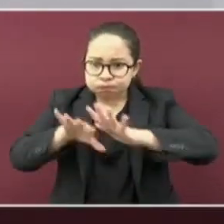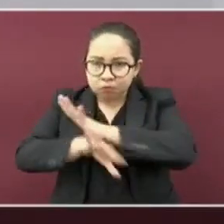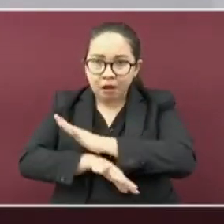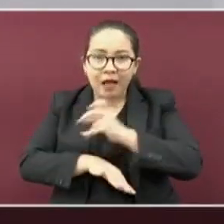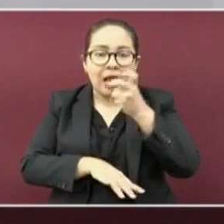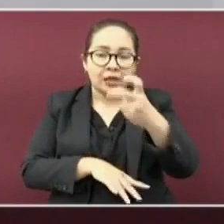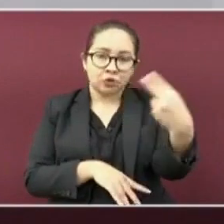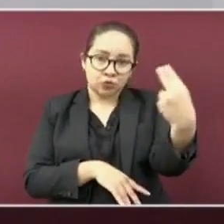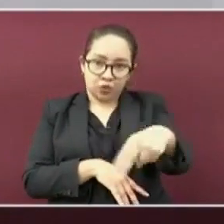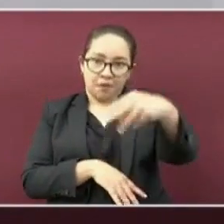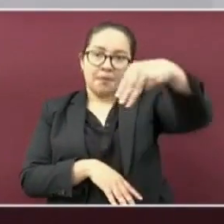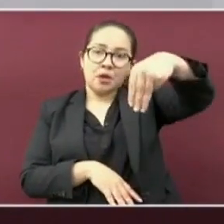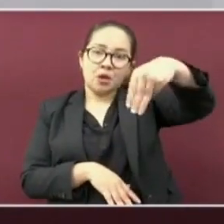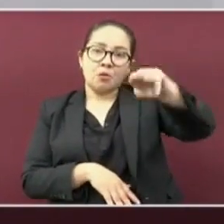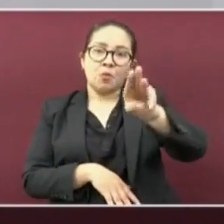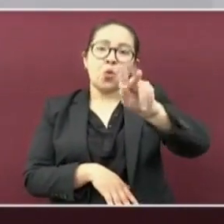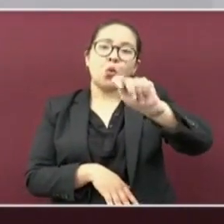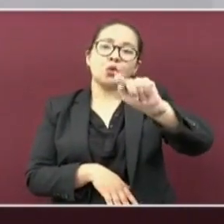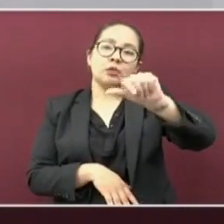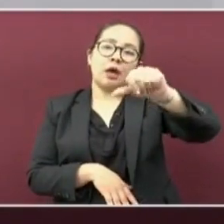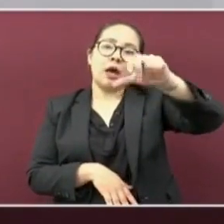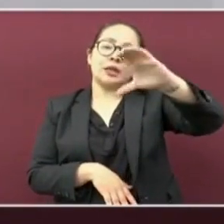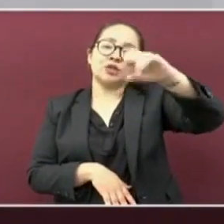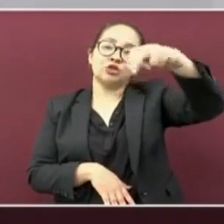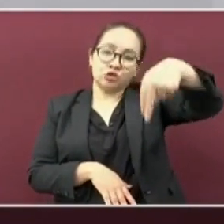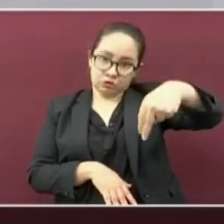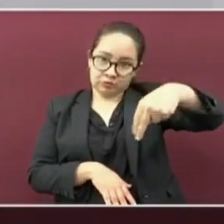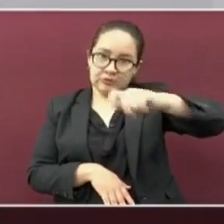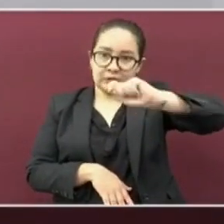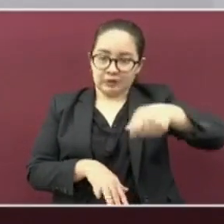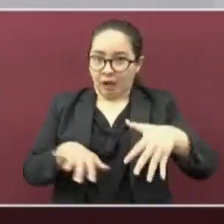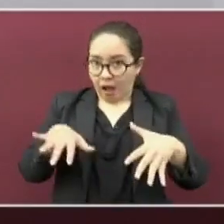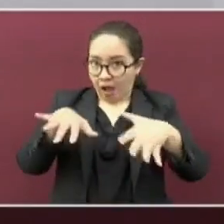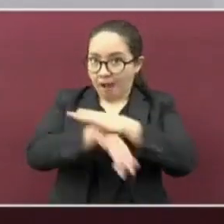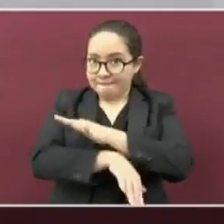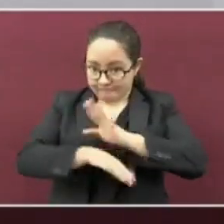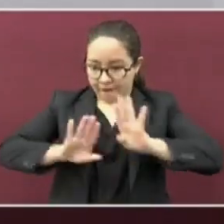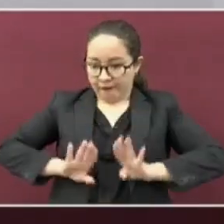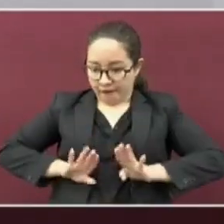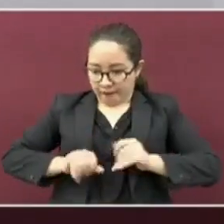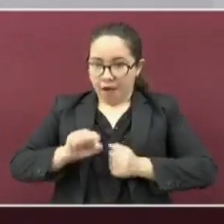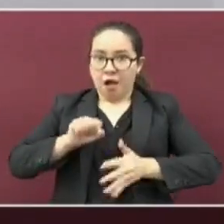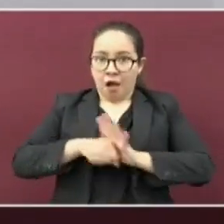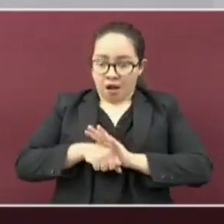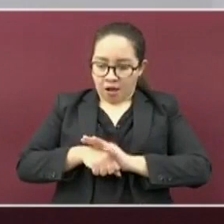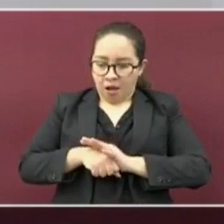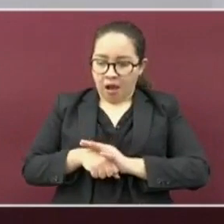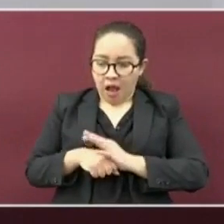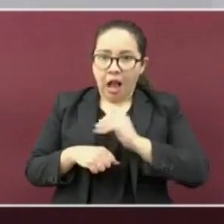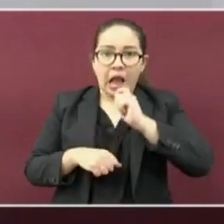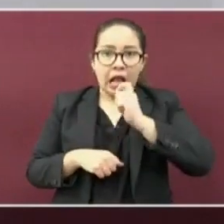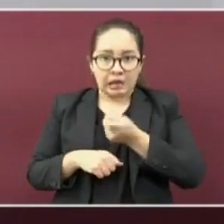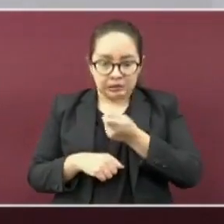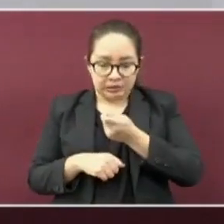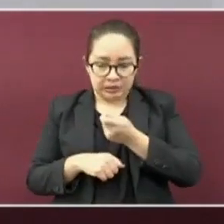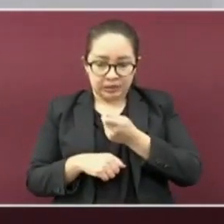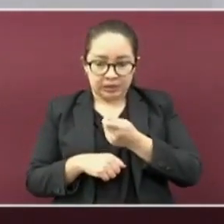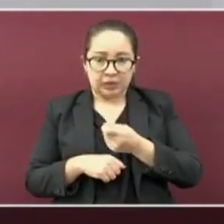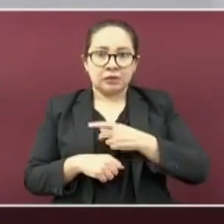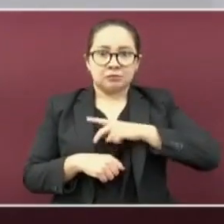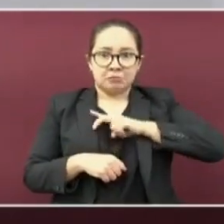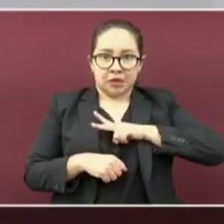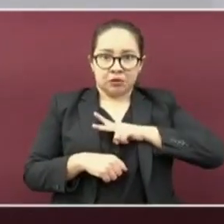conoce como mutación, lo que da como resultado es una variante viral.